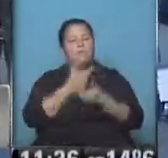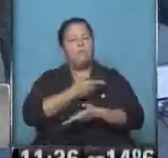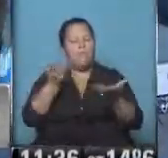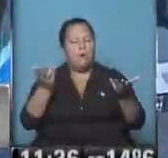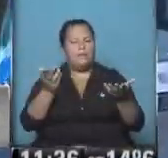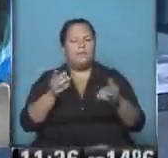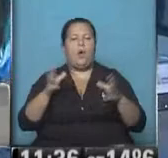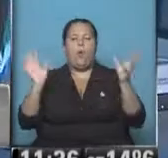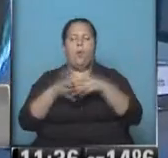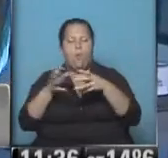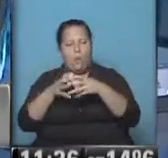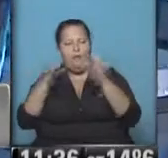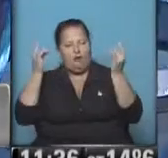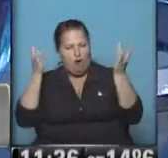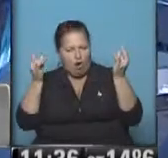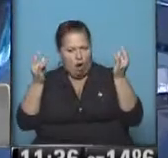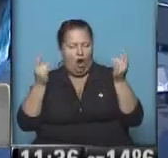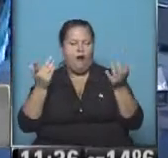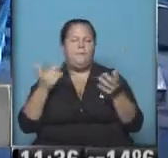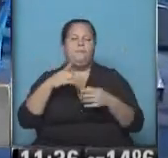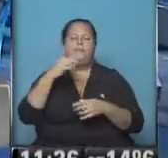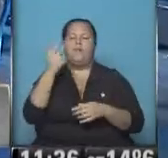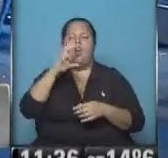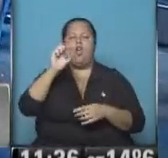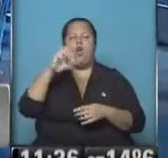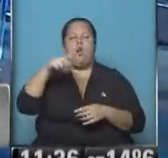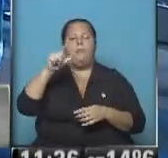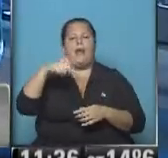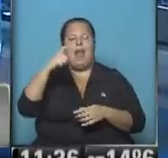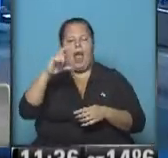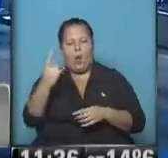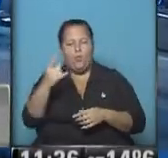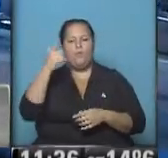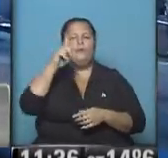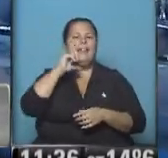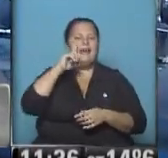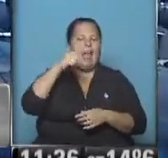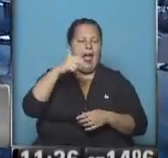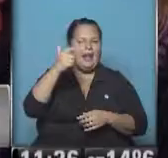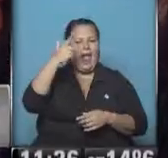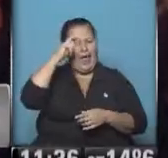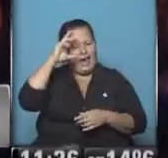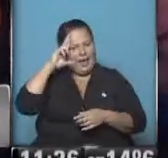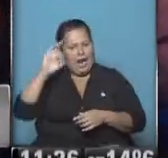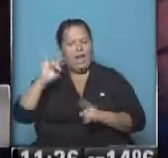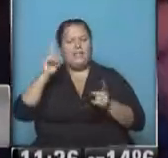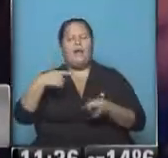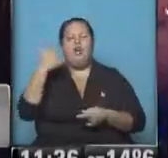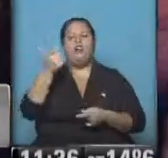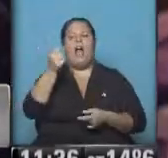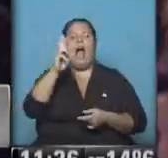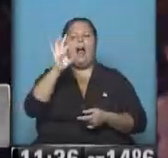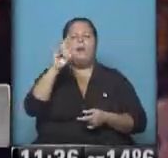de grupos folclóricos como el dúo Coplanacu, como Lilian Herrero. También dijo presente Arbolito,